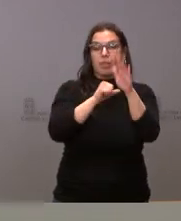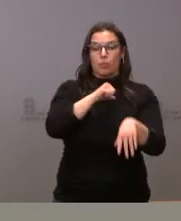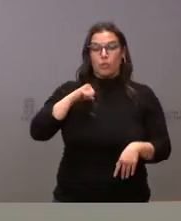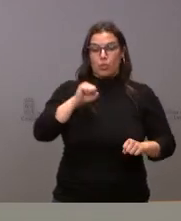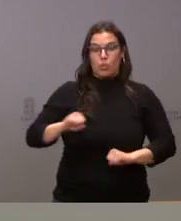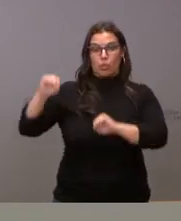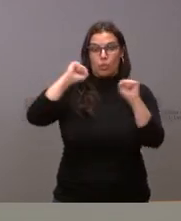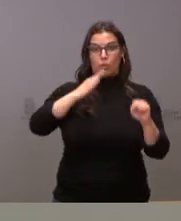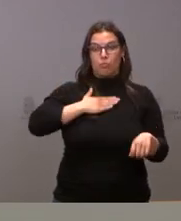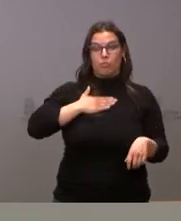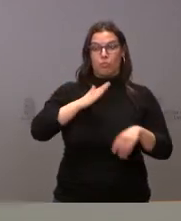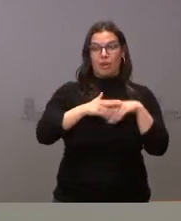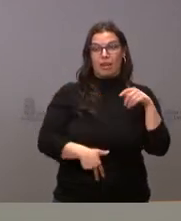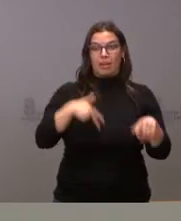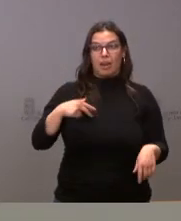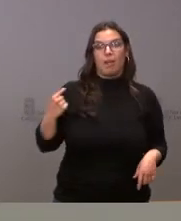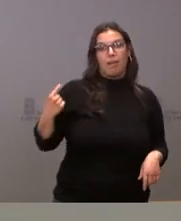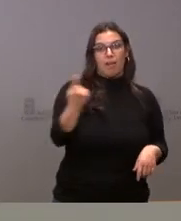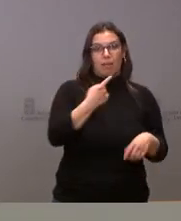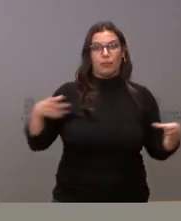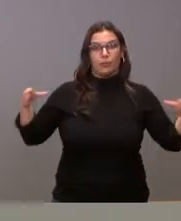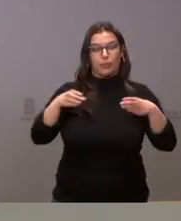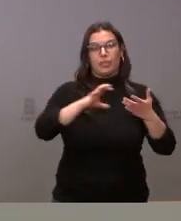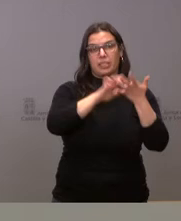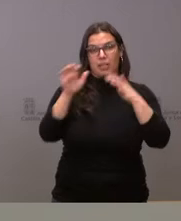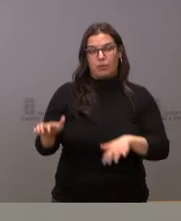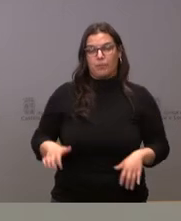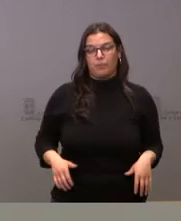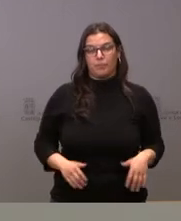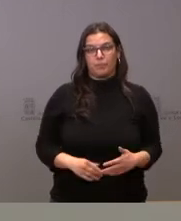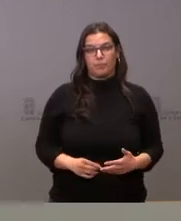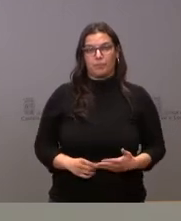por parte del conjunto de las personas de nuestra comunidad autónoma.